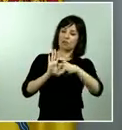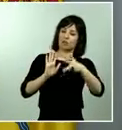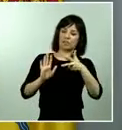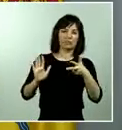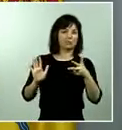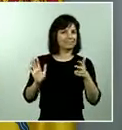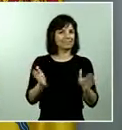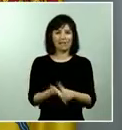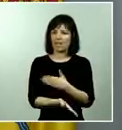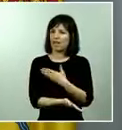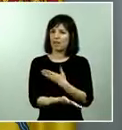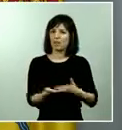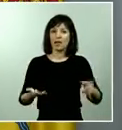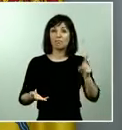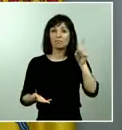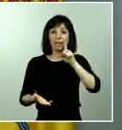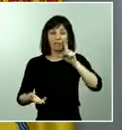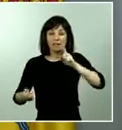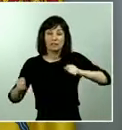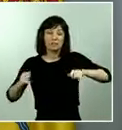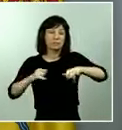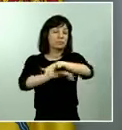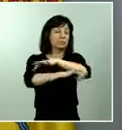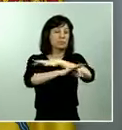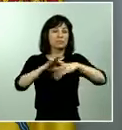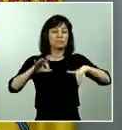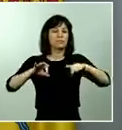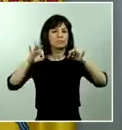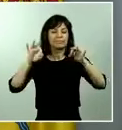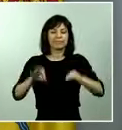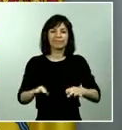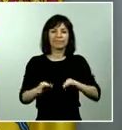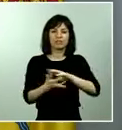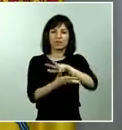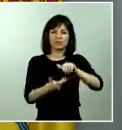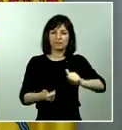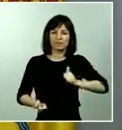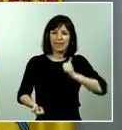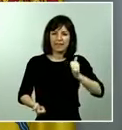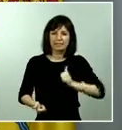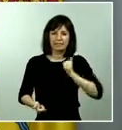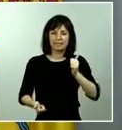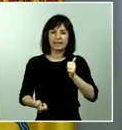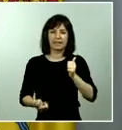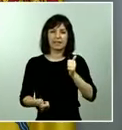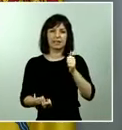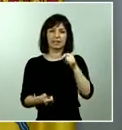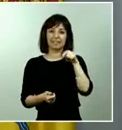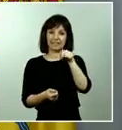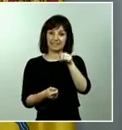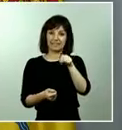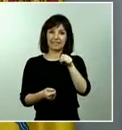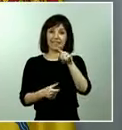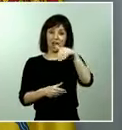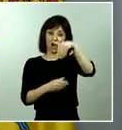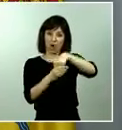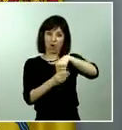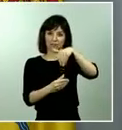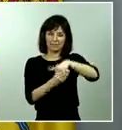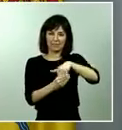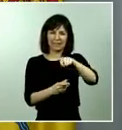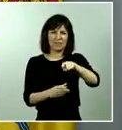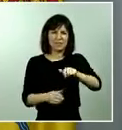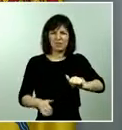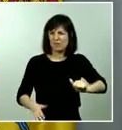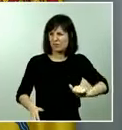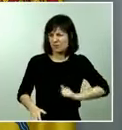bulos como hemos definido son las fake news las falsas noticias aquellas que tienen un contenido absolutamente falso y